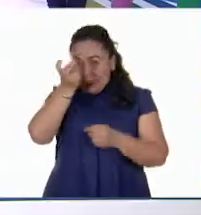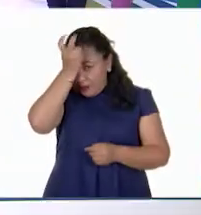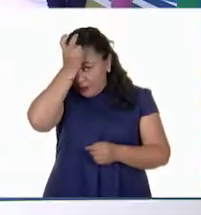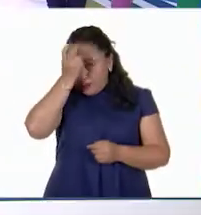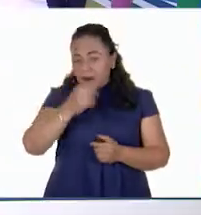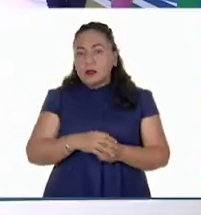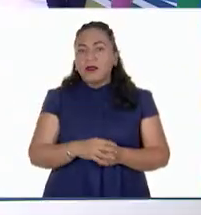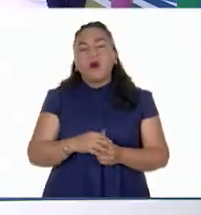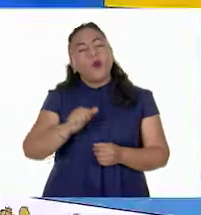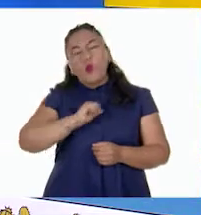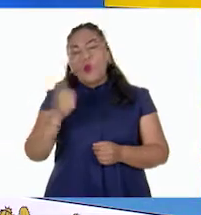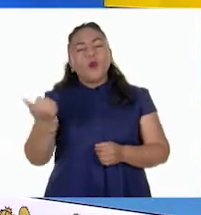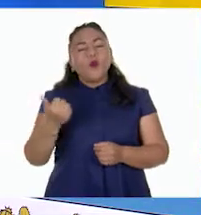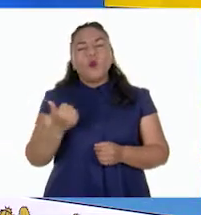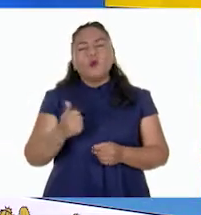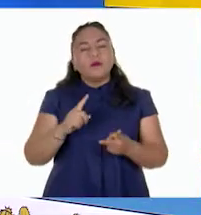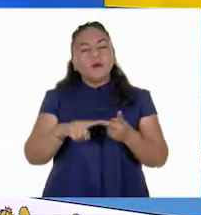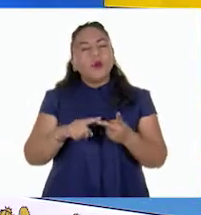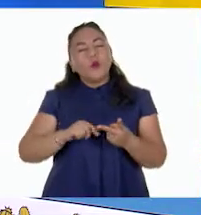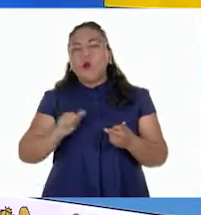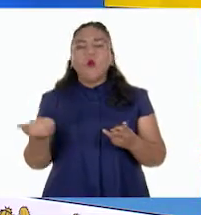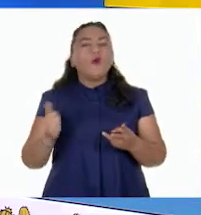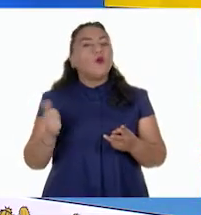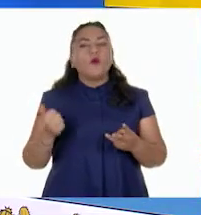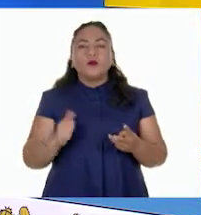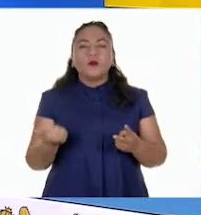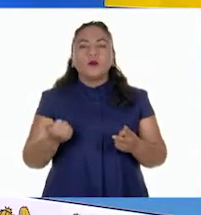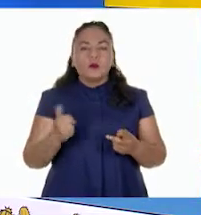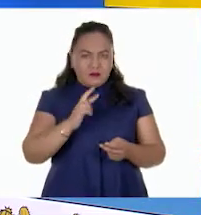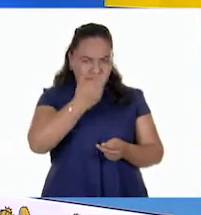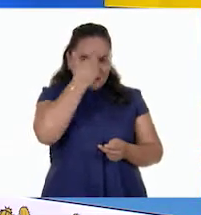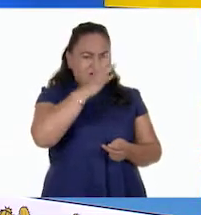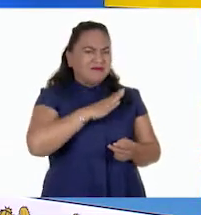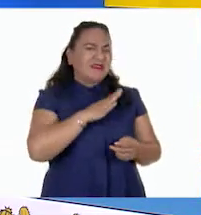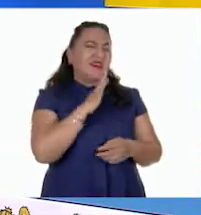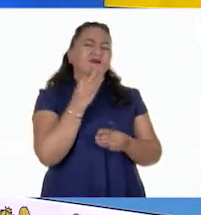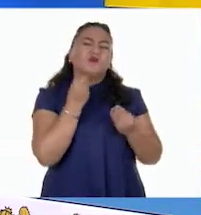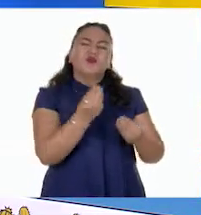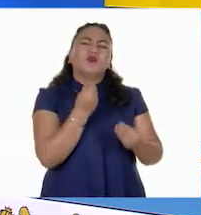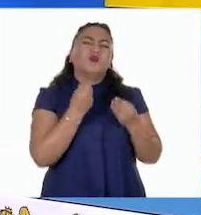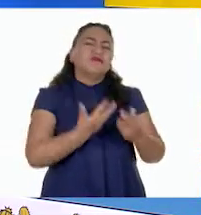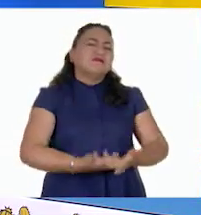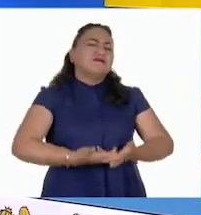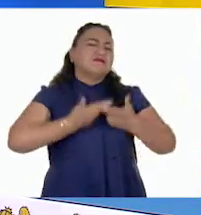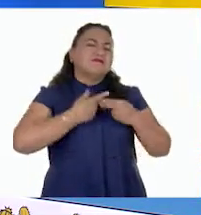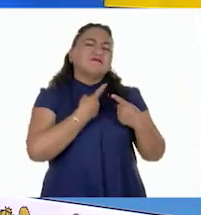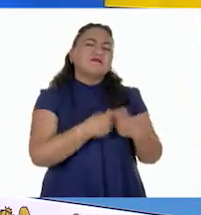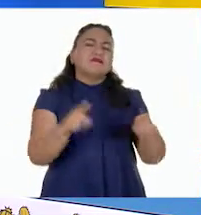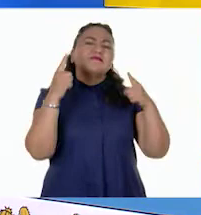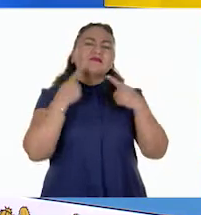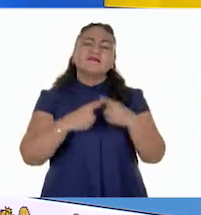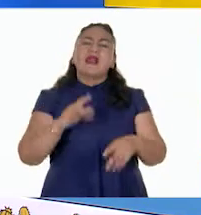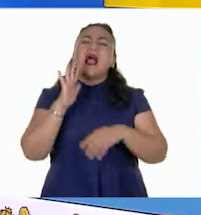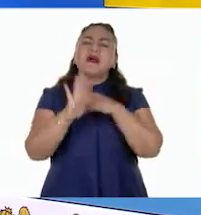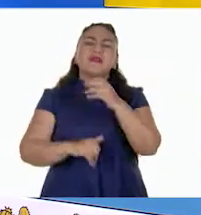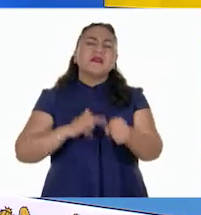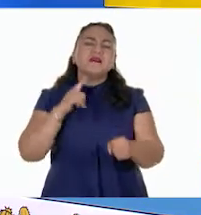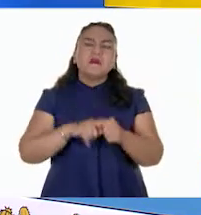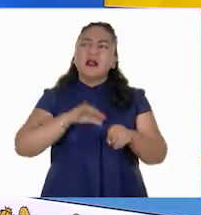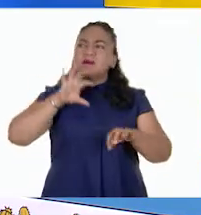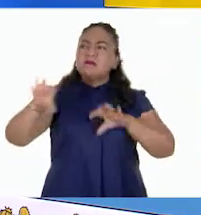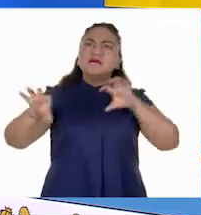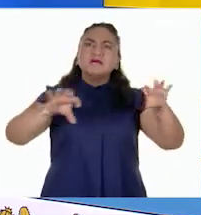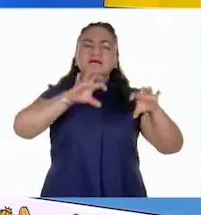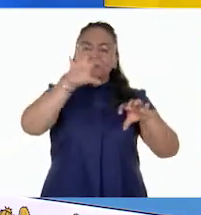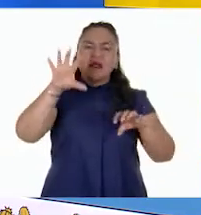¿Algún otro que se les ocurra? Recuerden que hay una diversidad de especies que habitan en las diferentes regiones